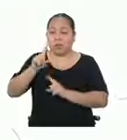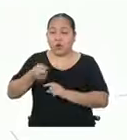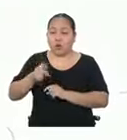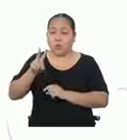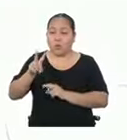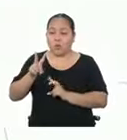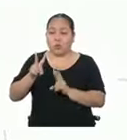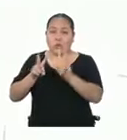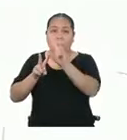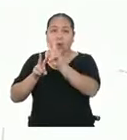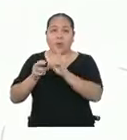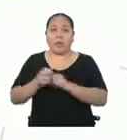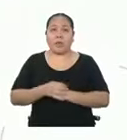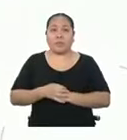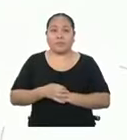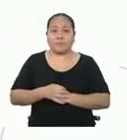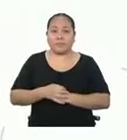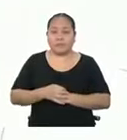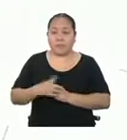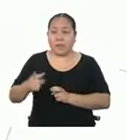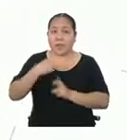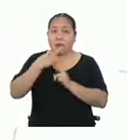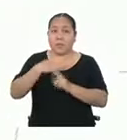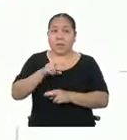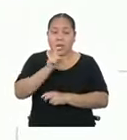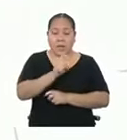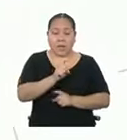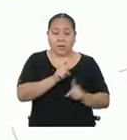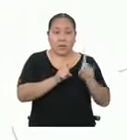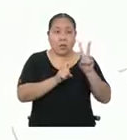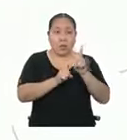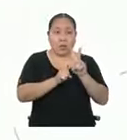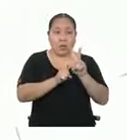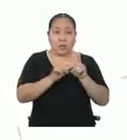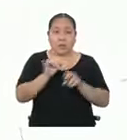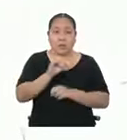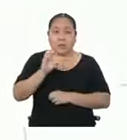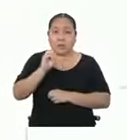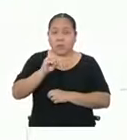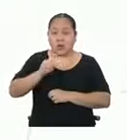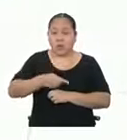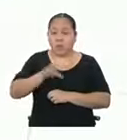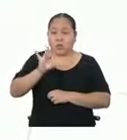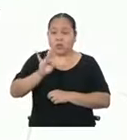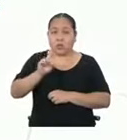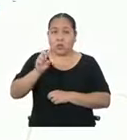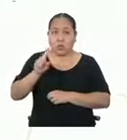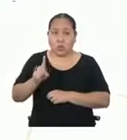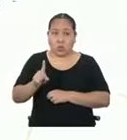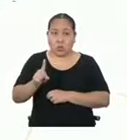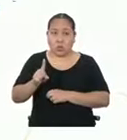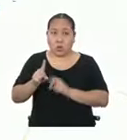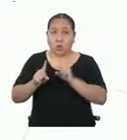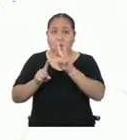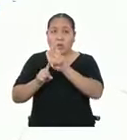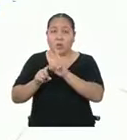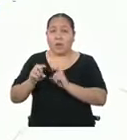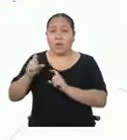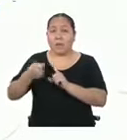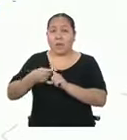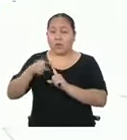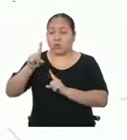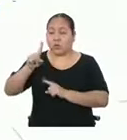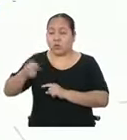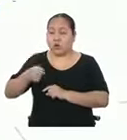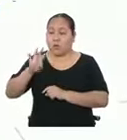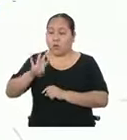metros al cuadrado. Entonces, resulta que x al cuadrado es igual a cero coma ochenta y un metros cuadrados más